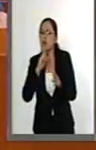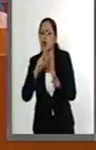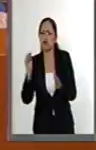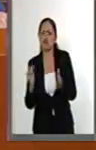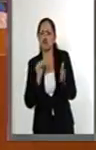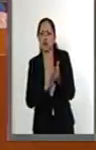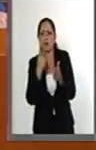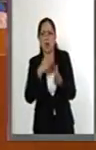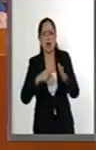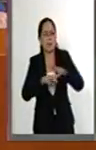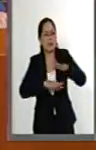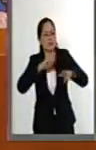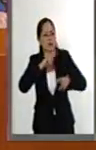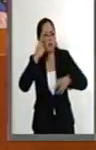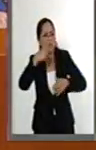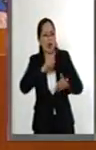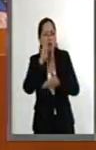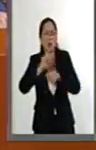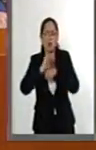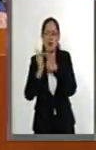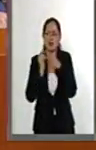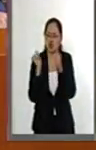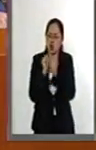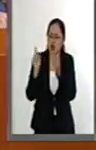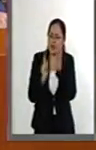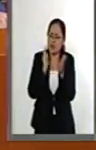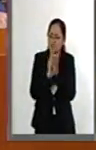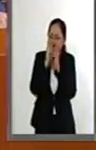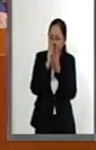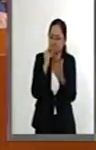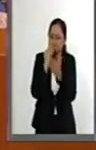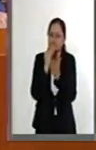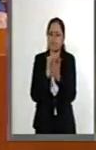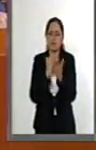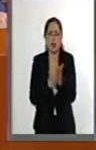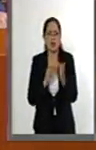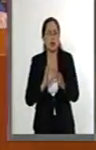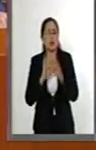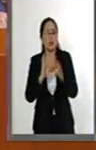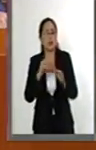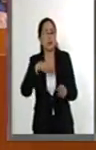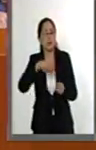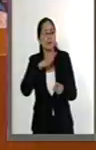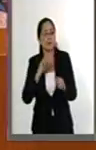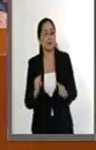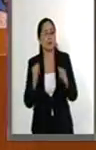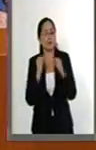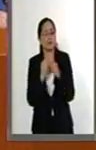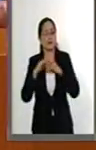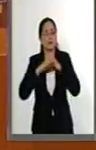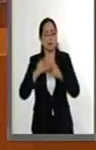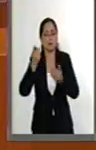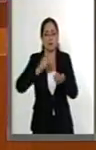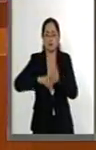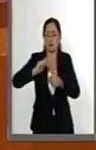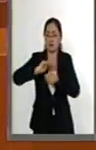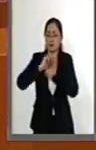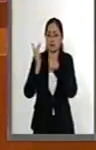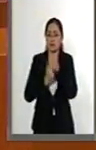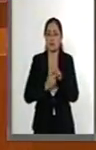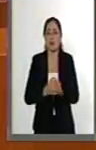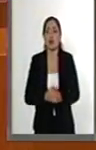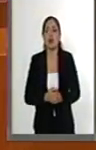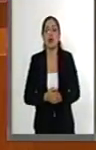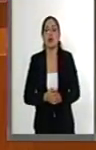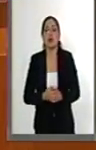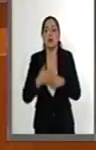la consolidación del Estado de Derecho y a las bases fundacionales de las instituciones democráticas de nuestro país. Lo